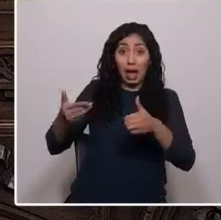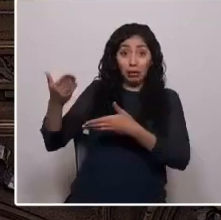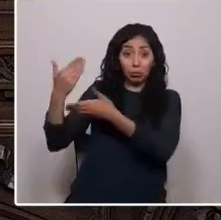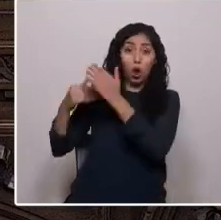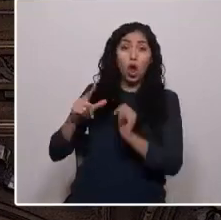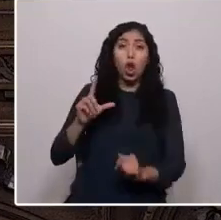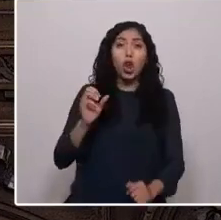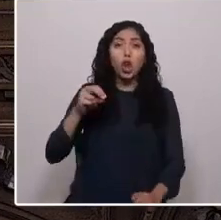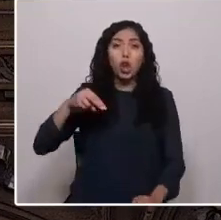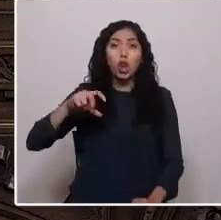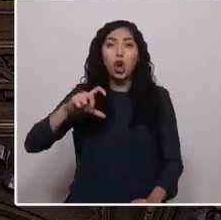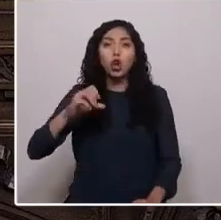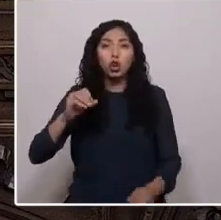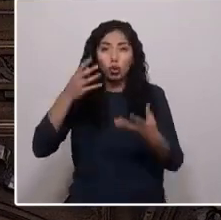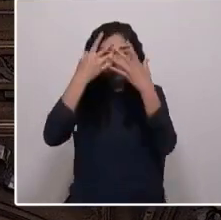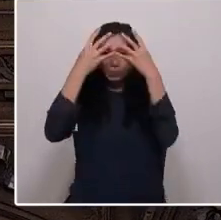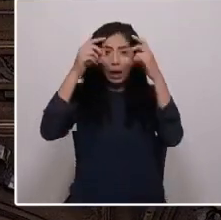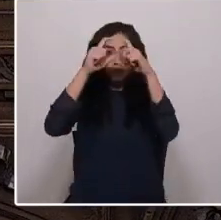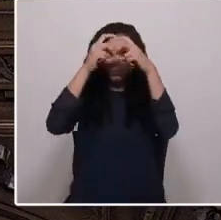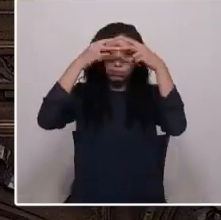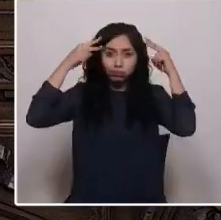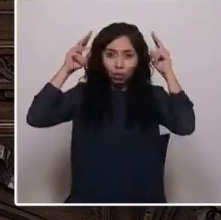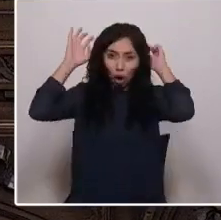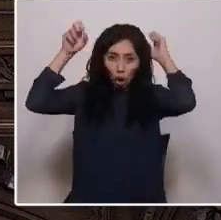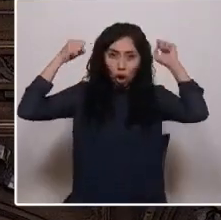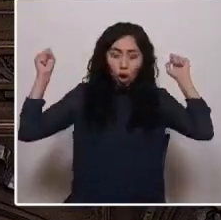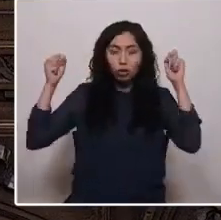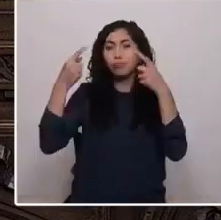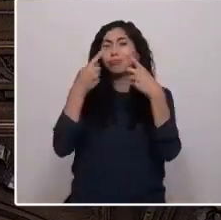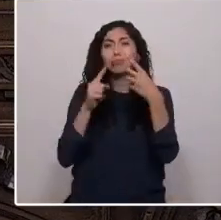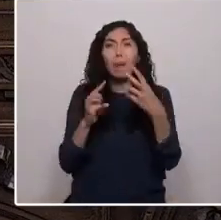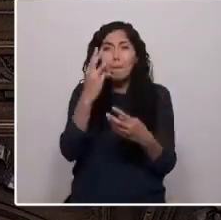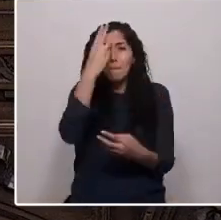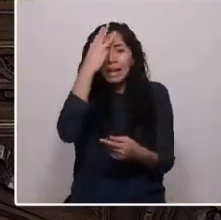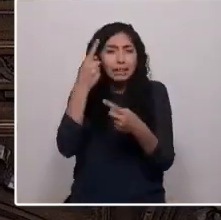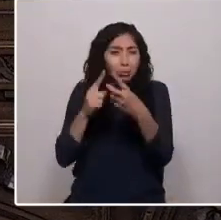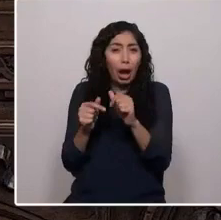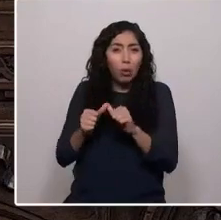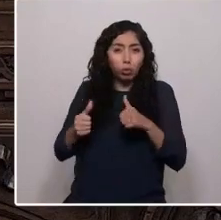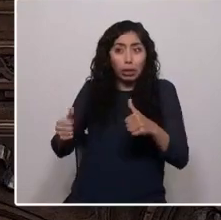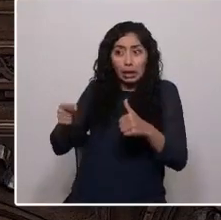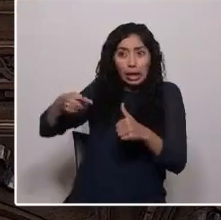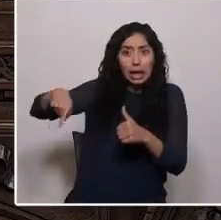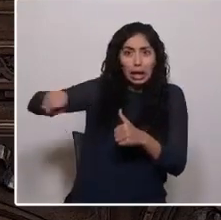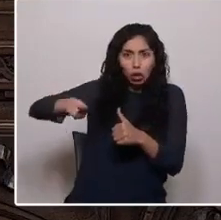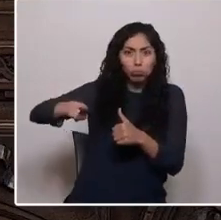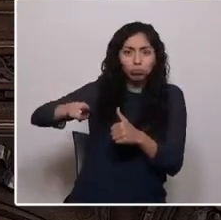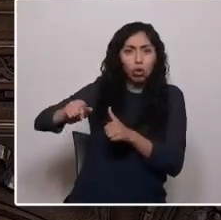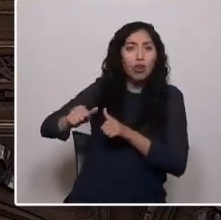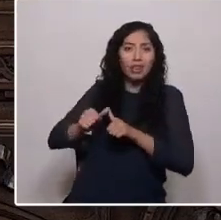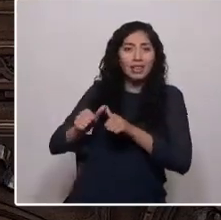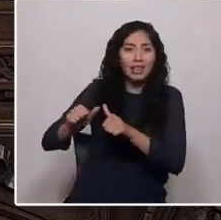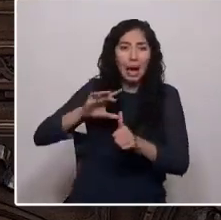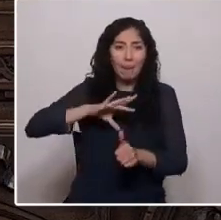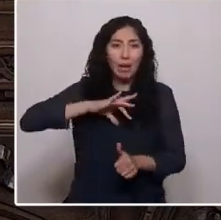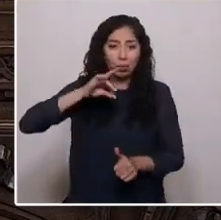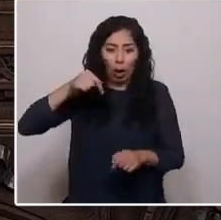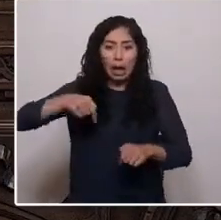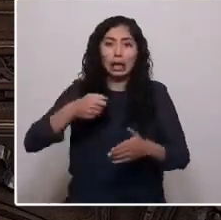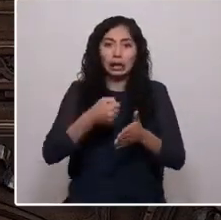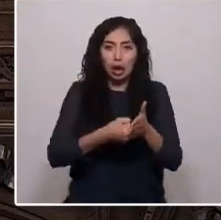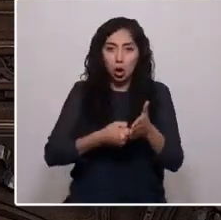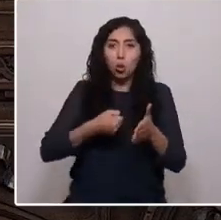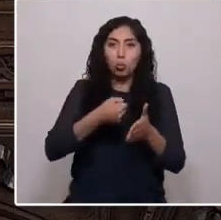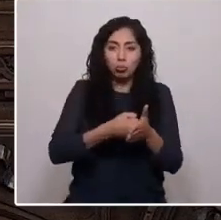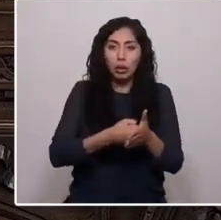Huesquín, Machi, Quinto, Ñatufo, quienes han sido el soporte espiritual en esta lucha, así como